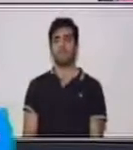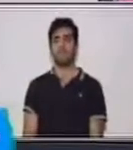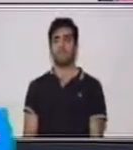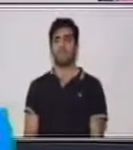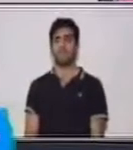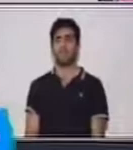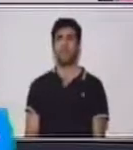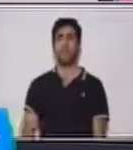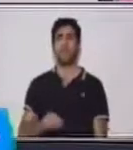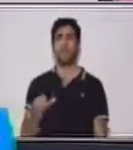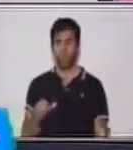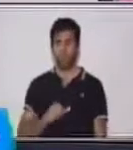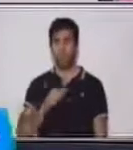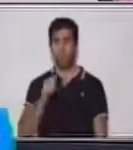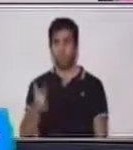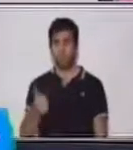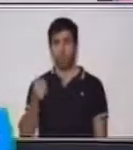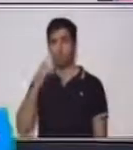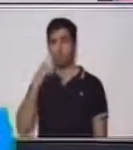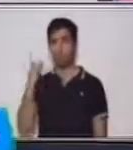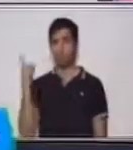a tener dos. Dos.